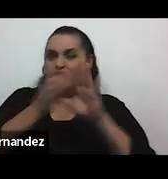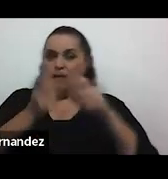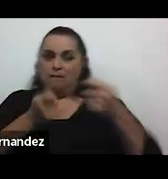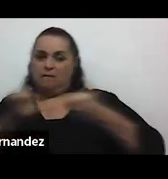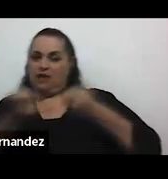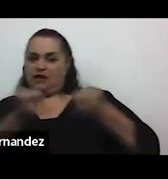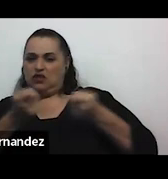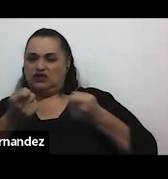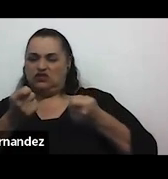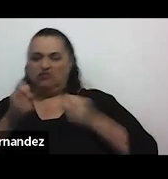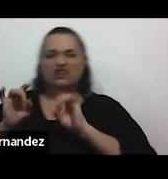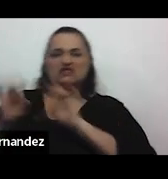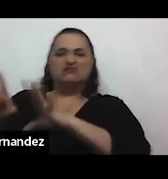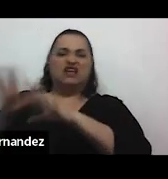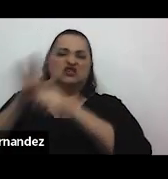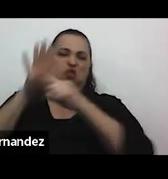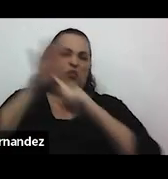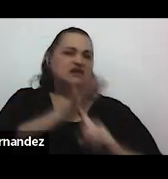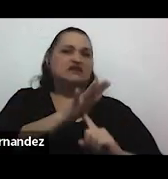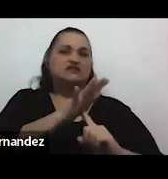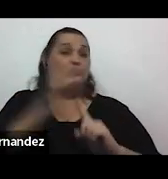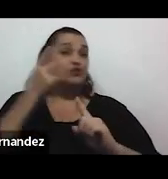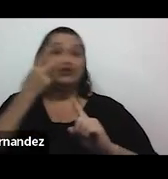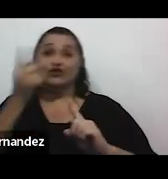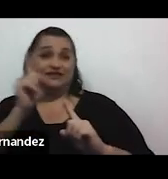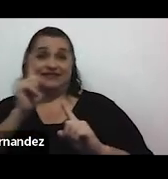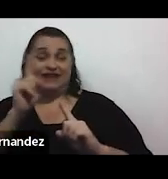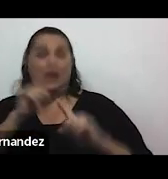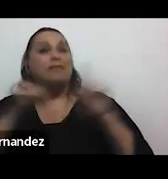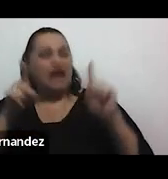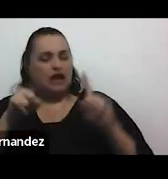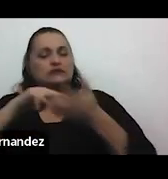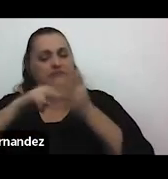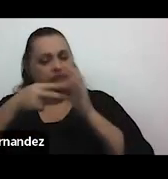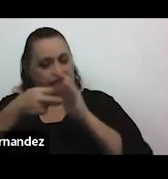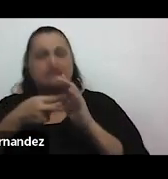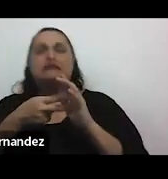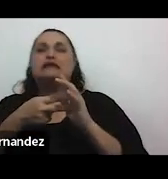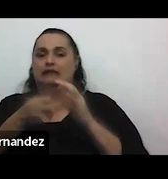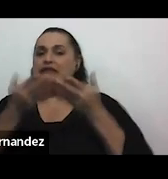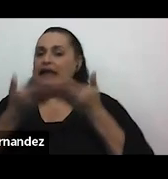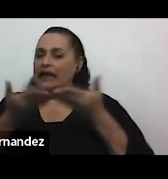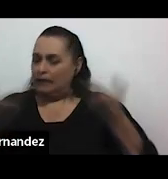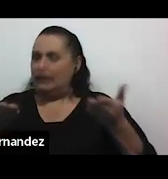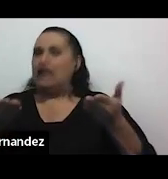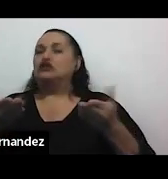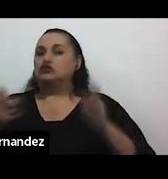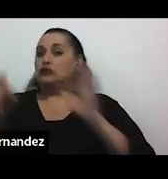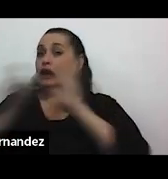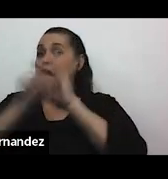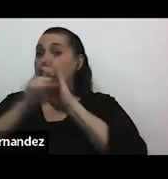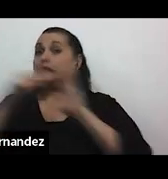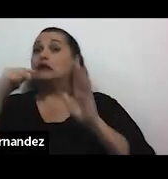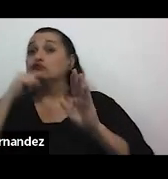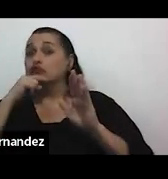desprecio hay humillaciones que no se ven pero que son elementos y alertas rojas en cuanto a